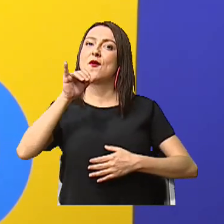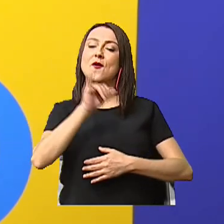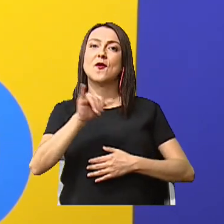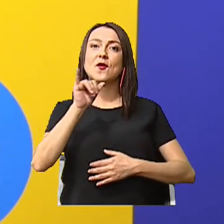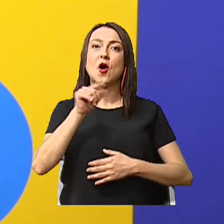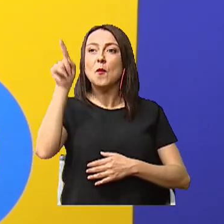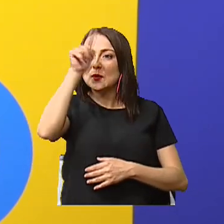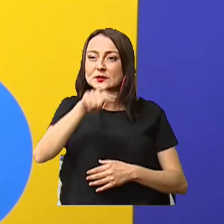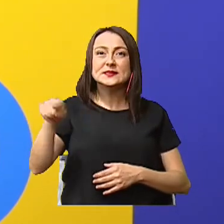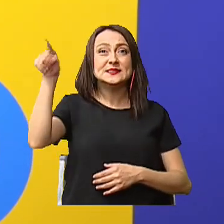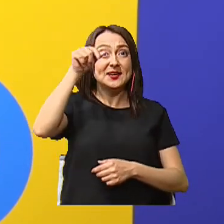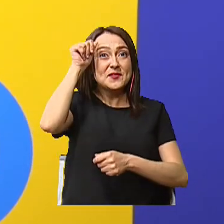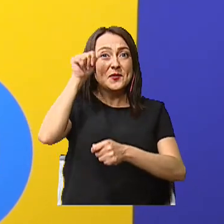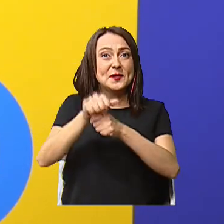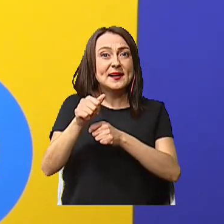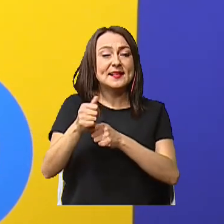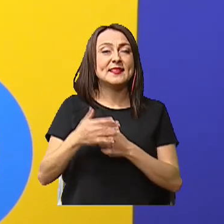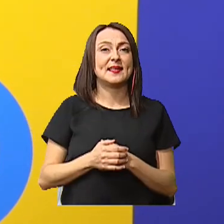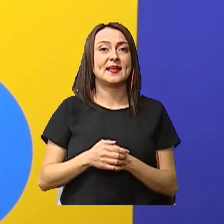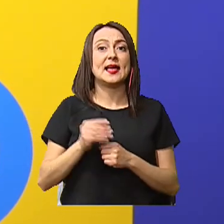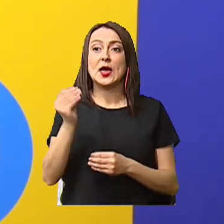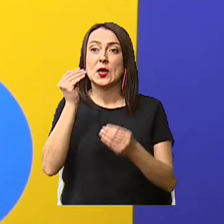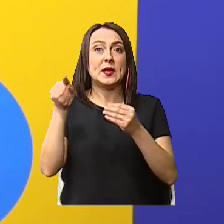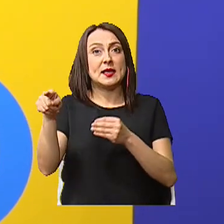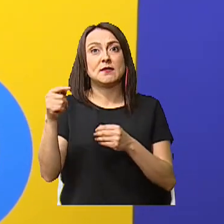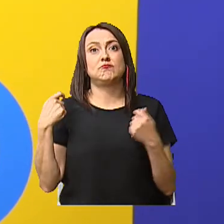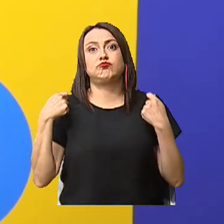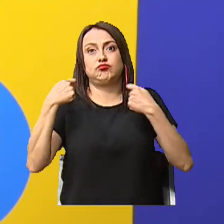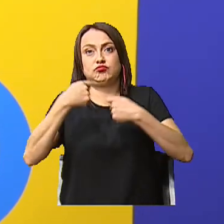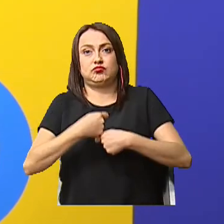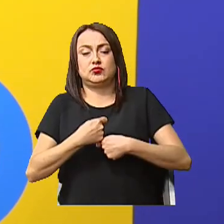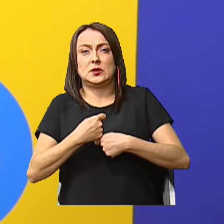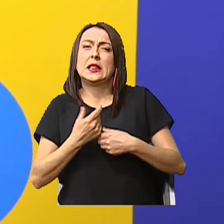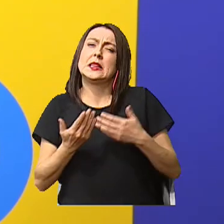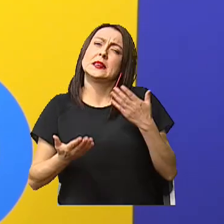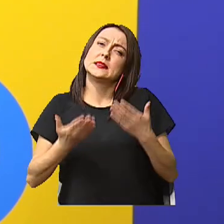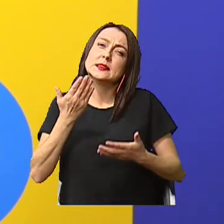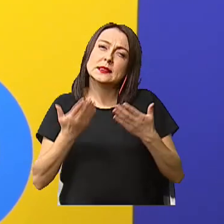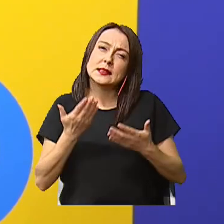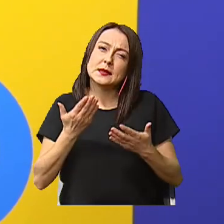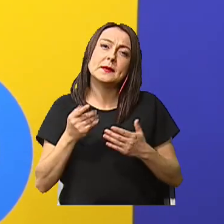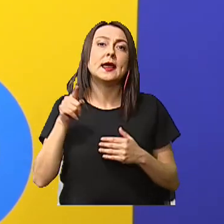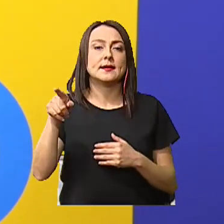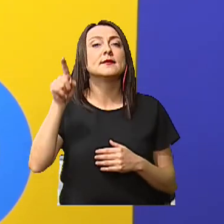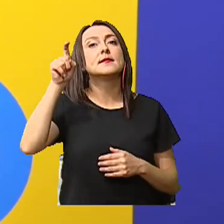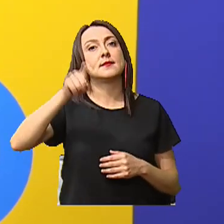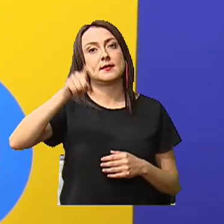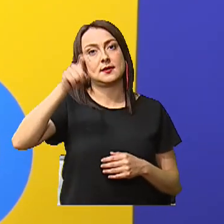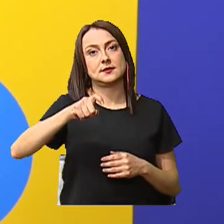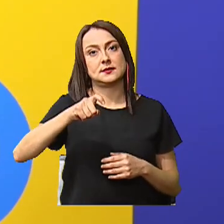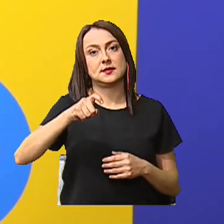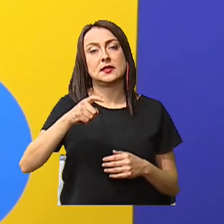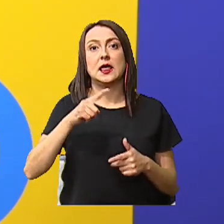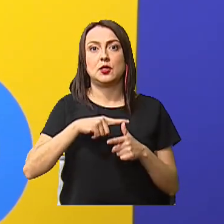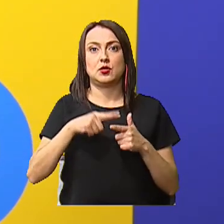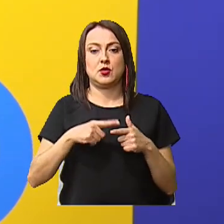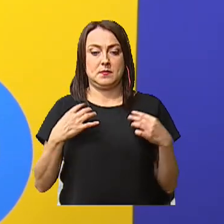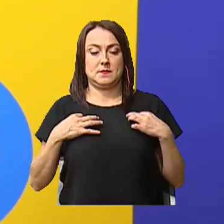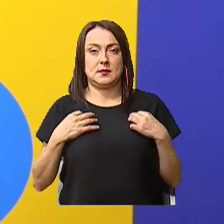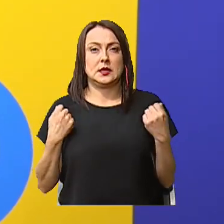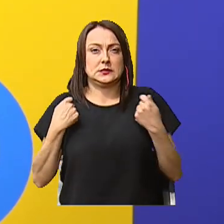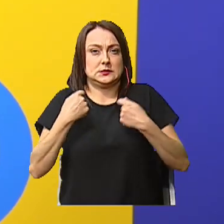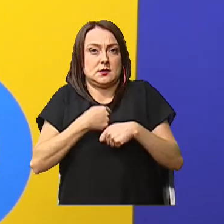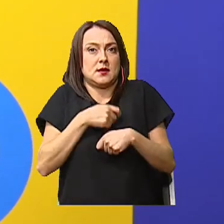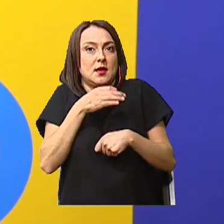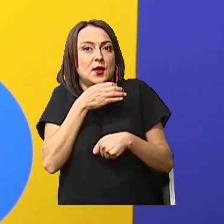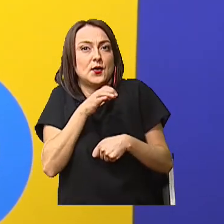ruleta Recuerden Que uno de los elementos Era el abrigo Bueno Muy posiblemente Ella necesitó Entonces Una ropa Abrigada